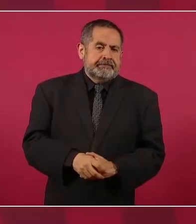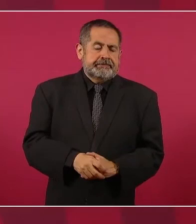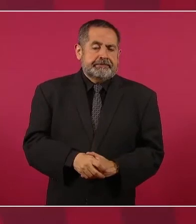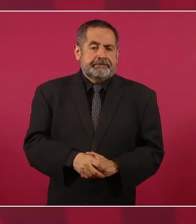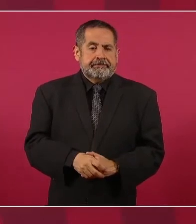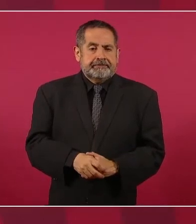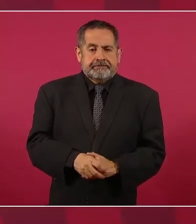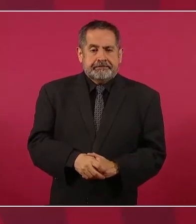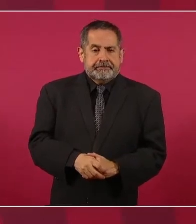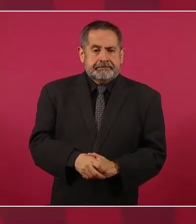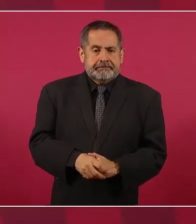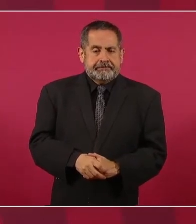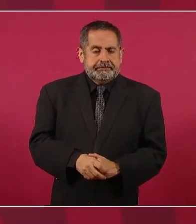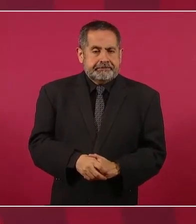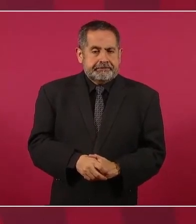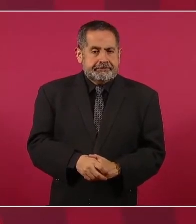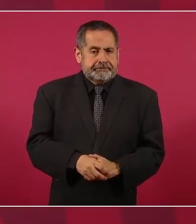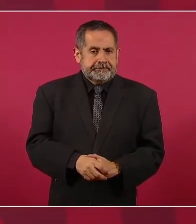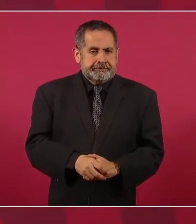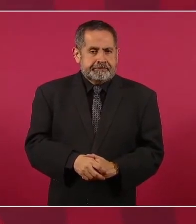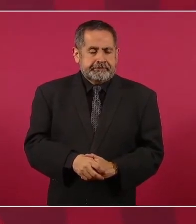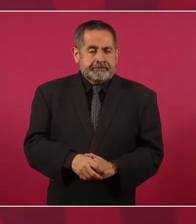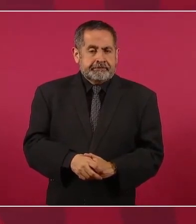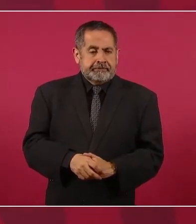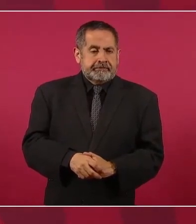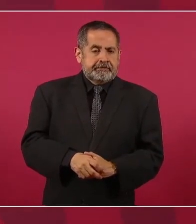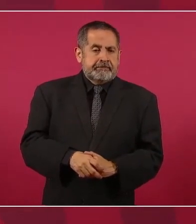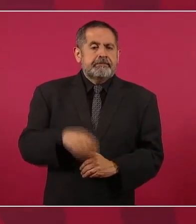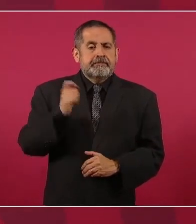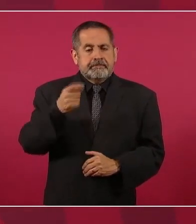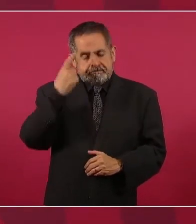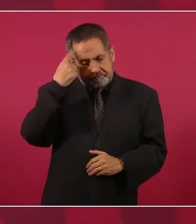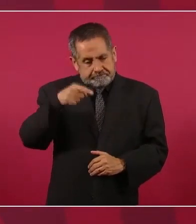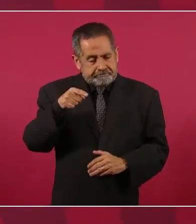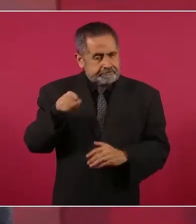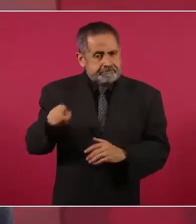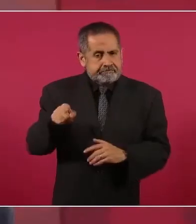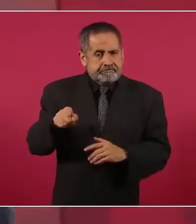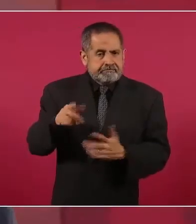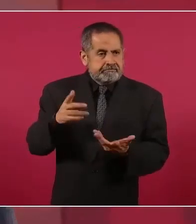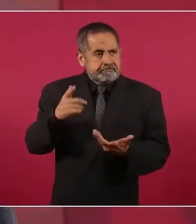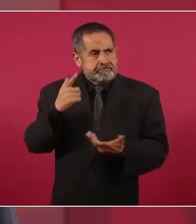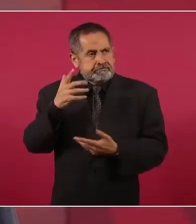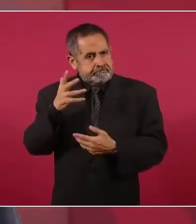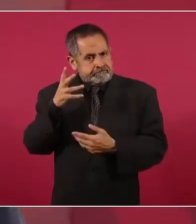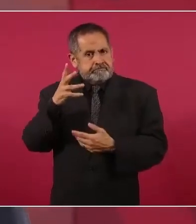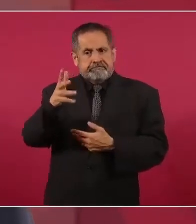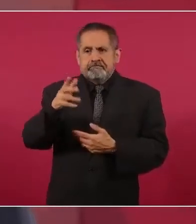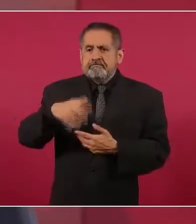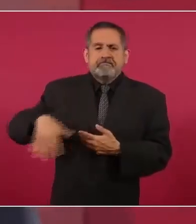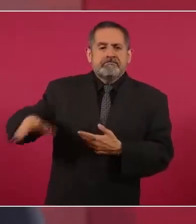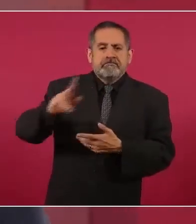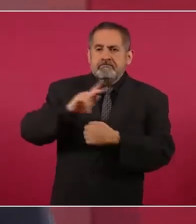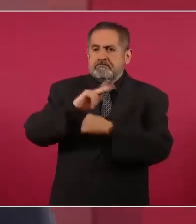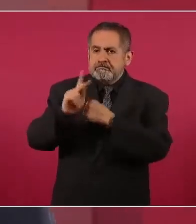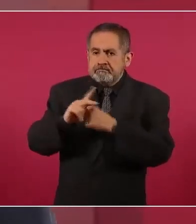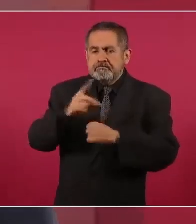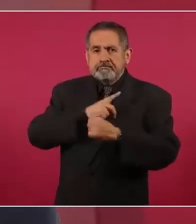para que de esa forma el país siga